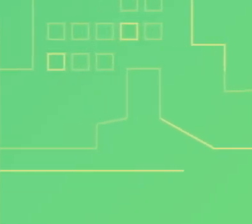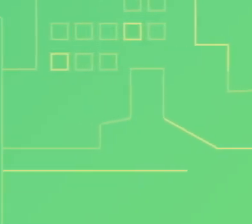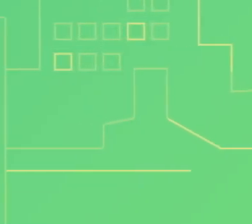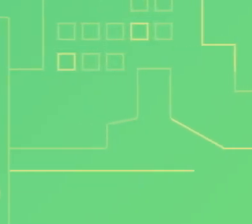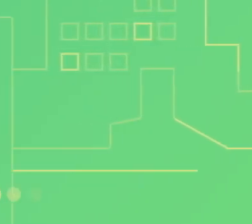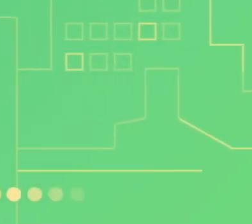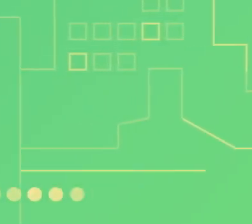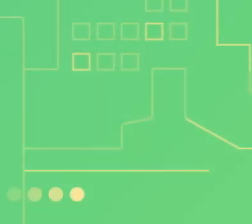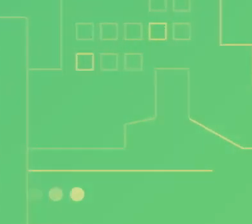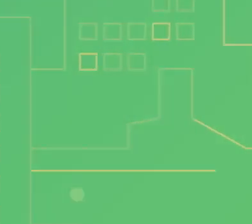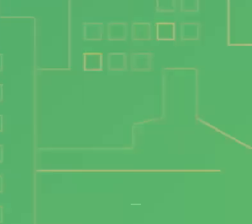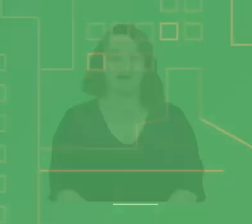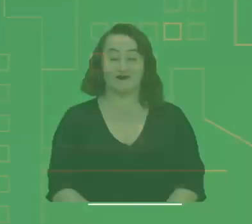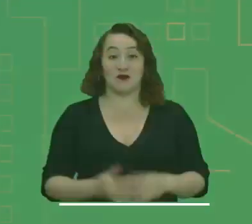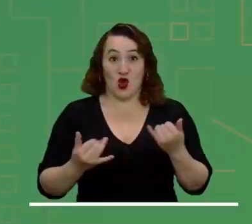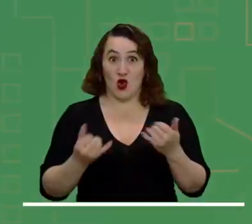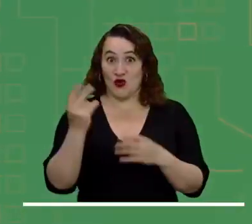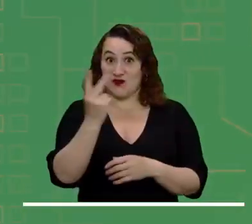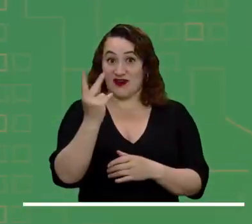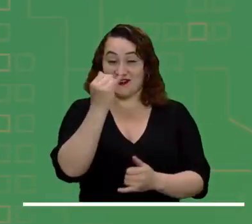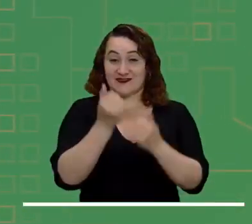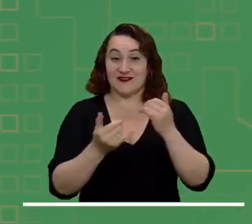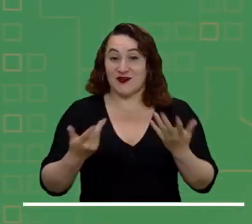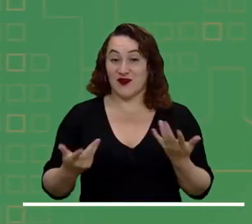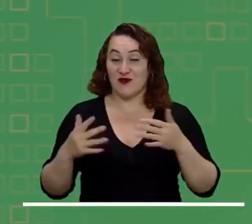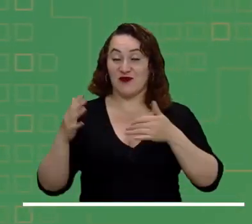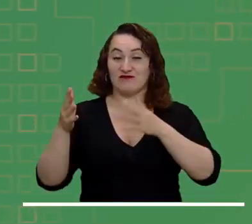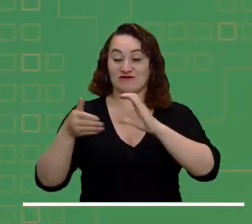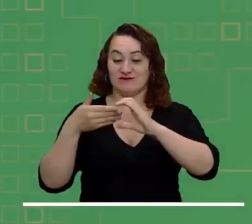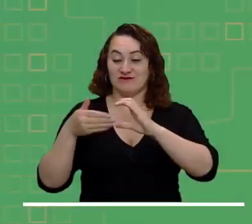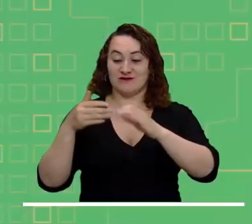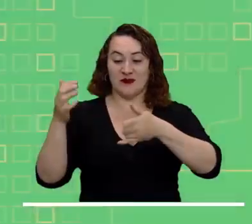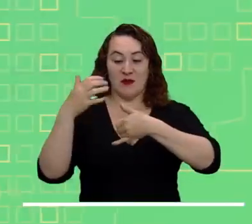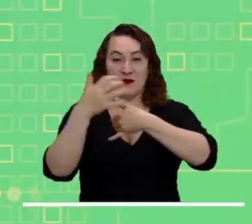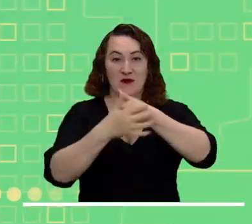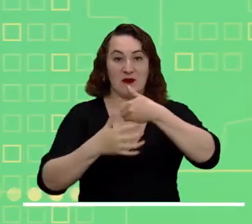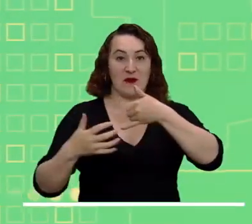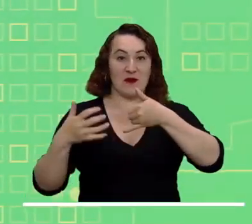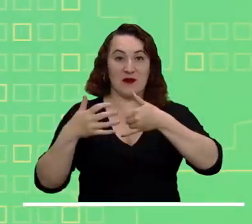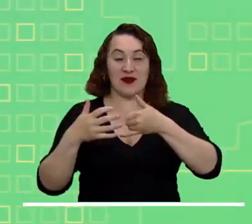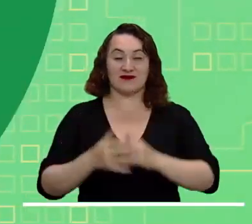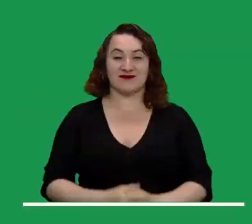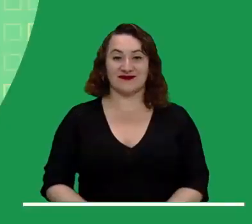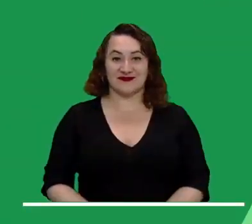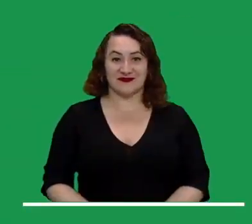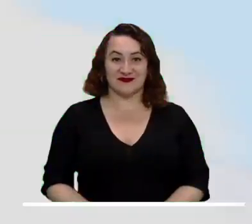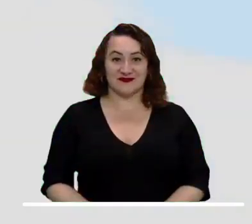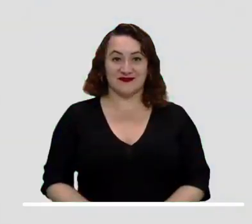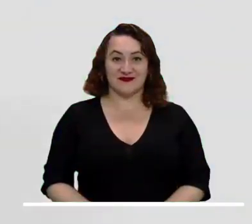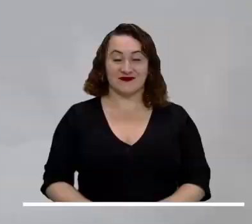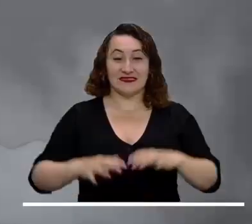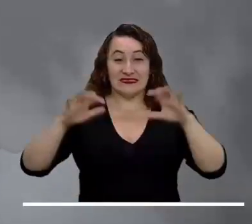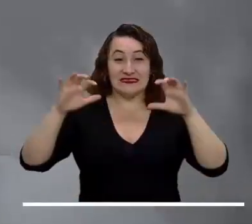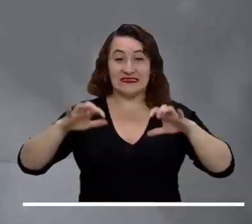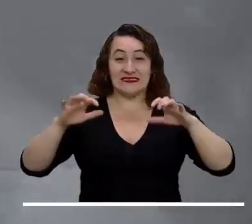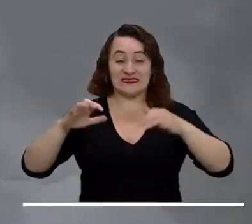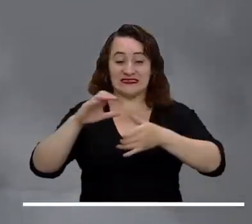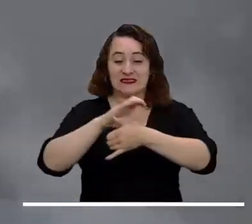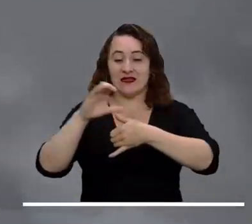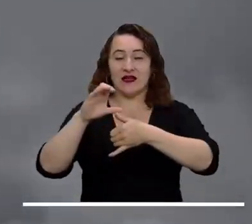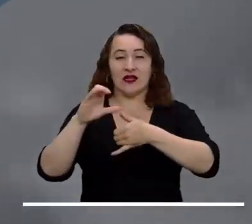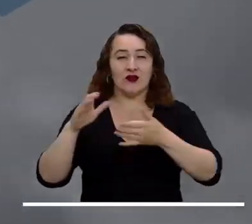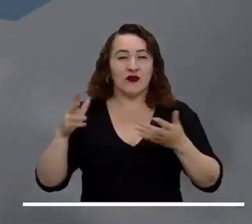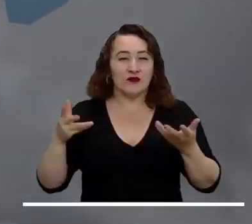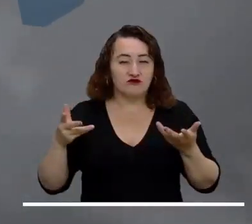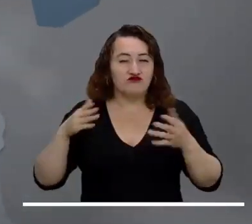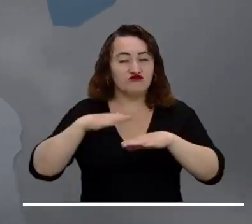Despedimos este viernes con nuestro habitual recorrido meteorológico por las diferentes regiones del país. Las lluvias caribeñas podrían